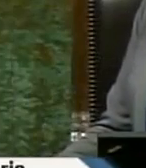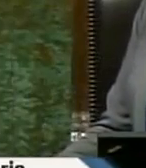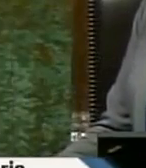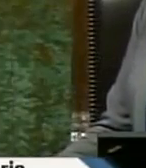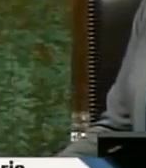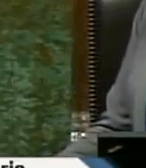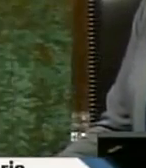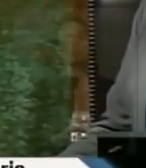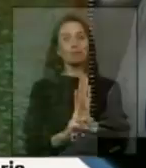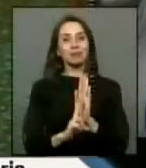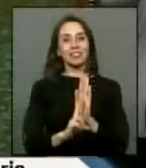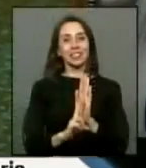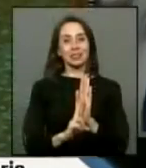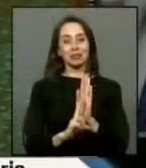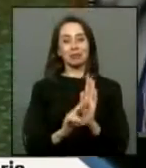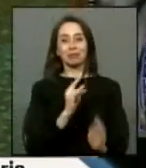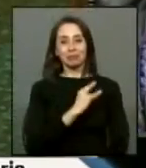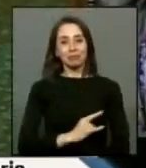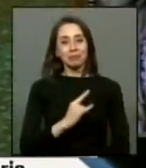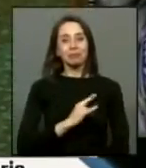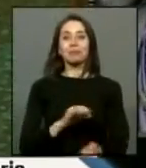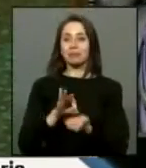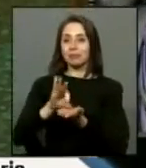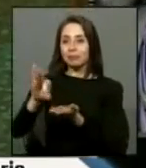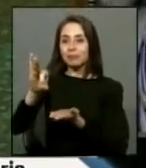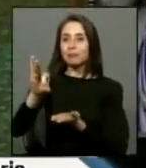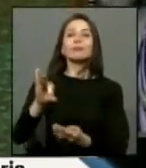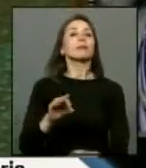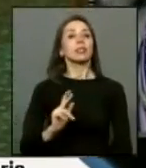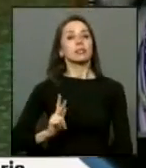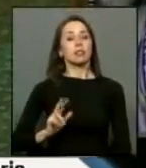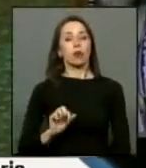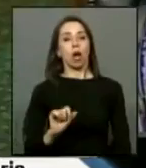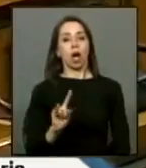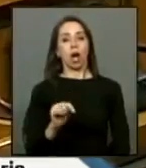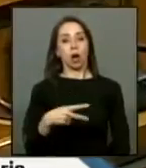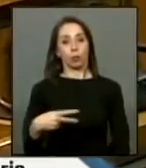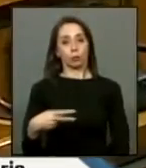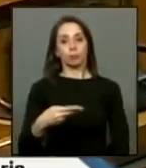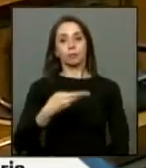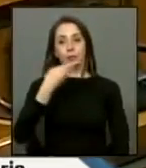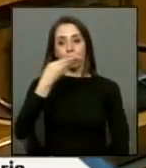Maipú estación central y cerrillos diputado señor Pepe Aut tiene la palabra